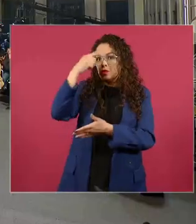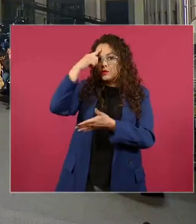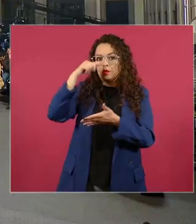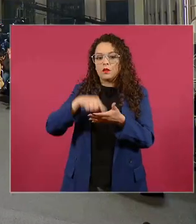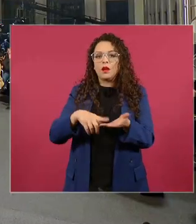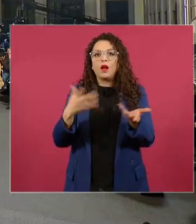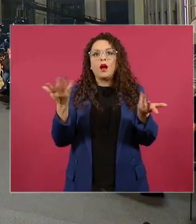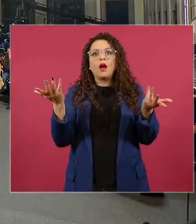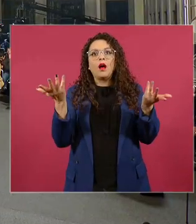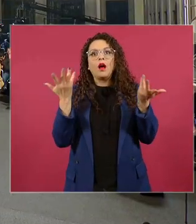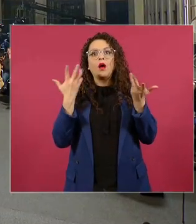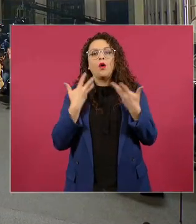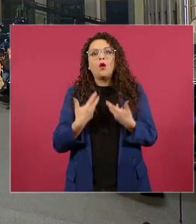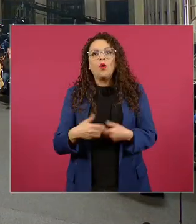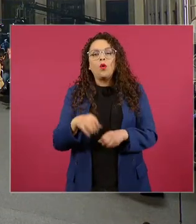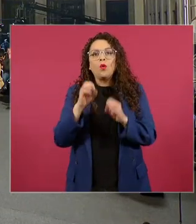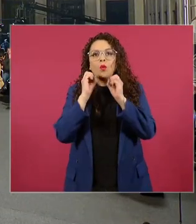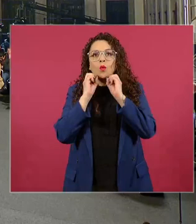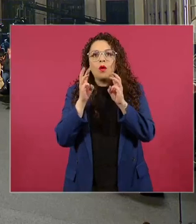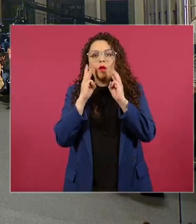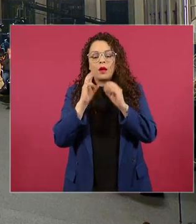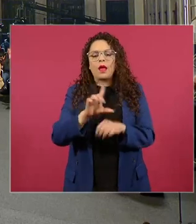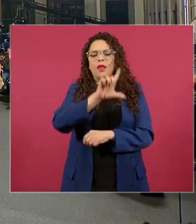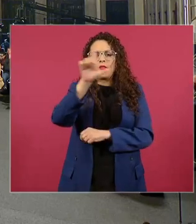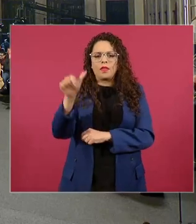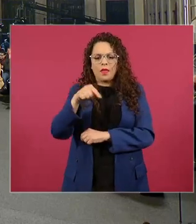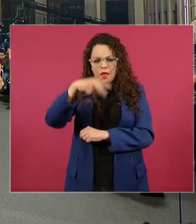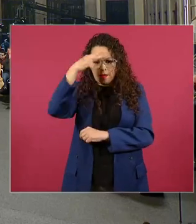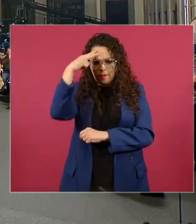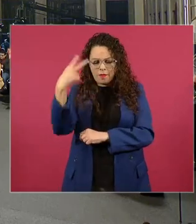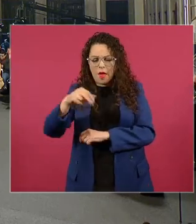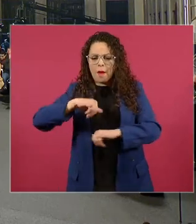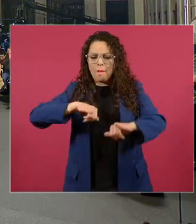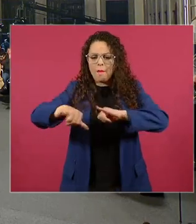pero después le dije pongan el mapa de México